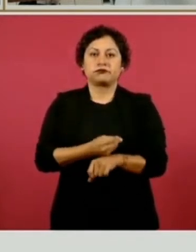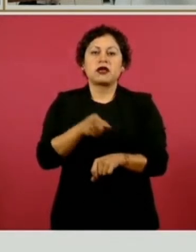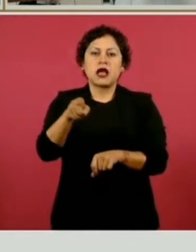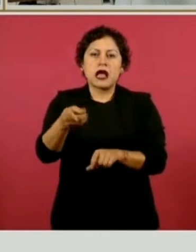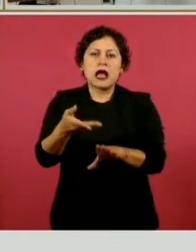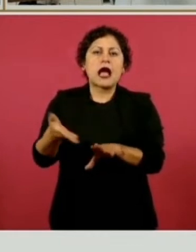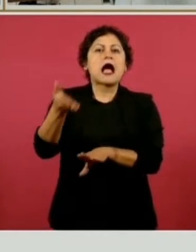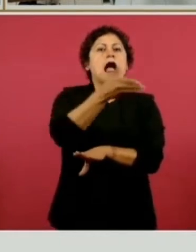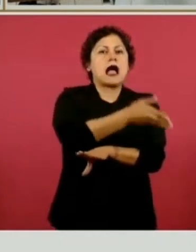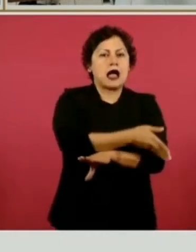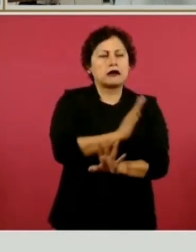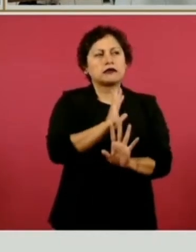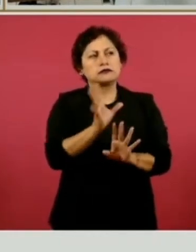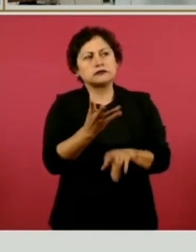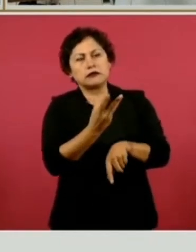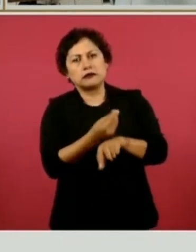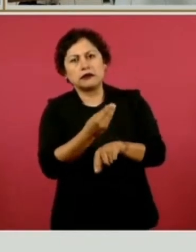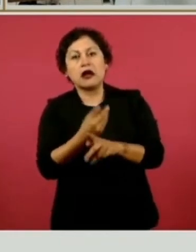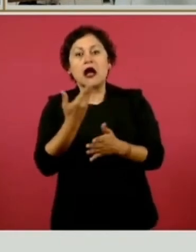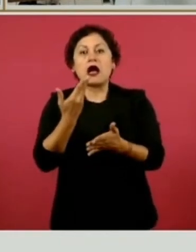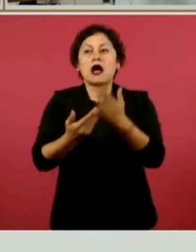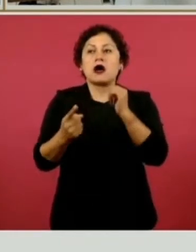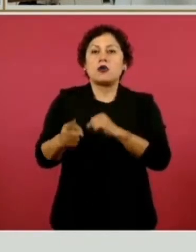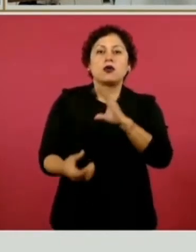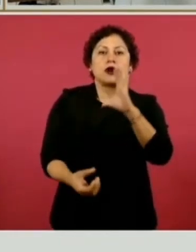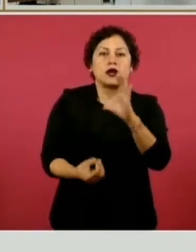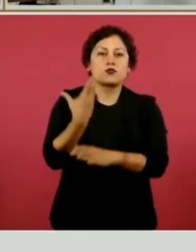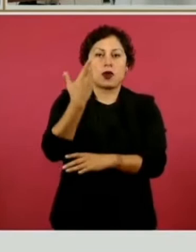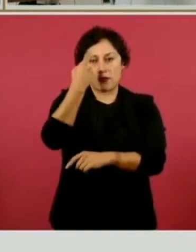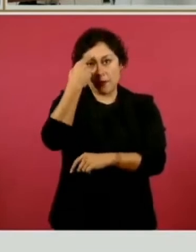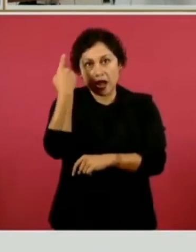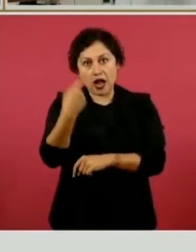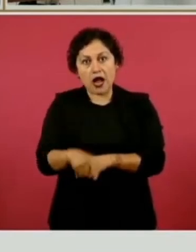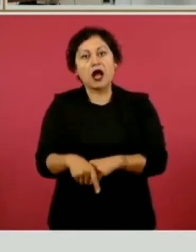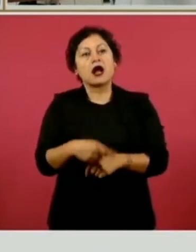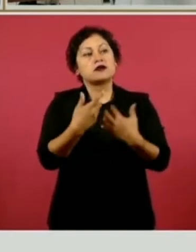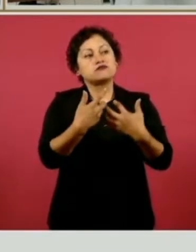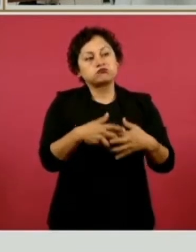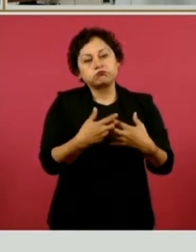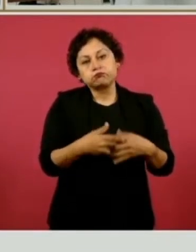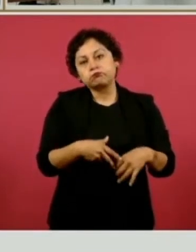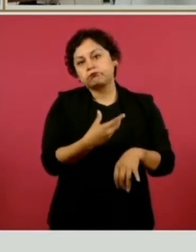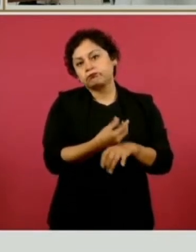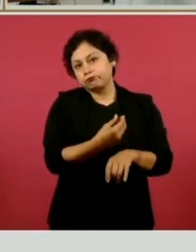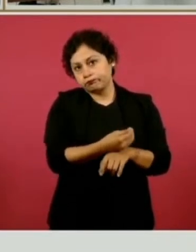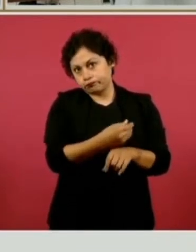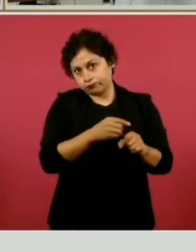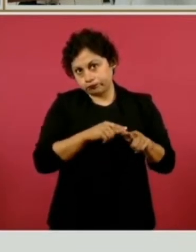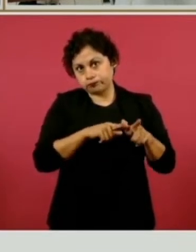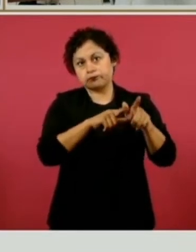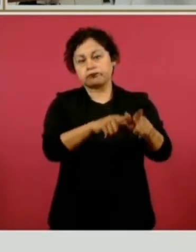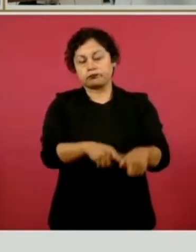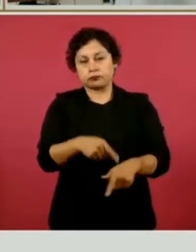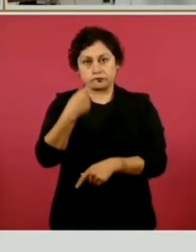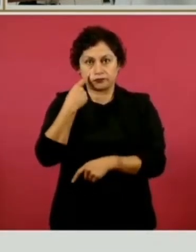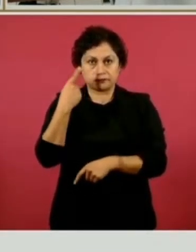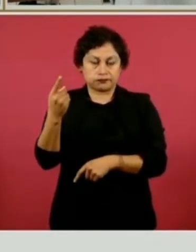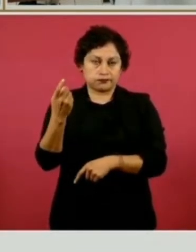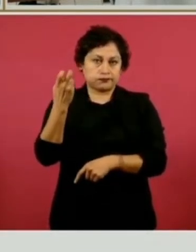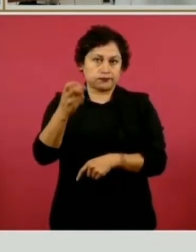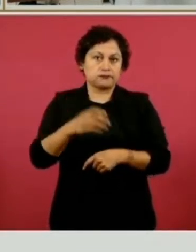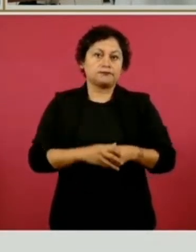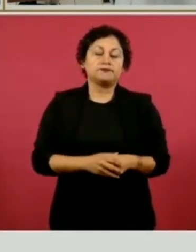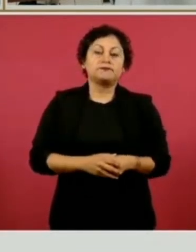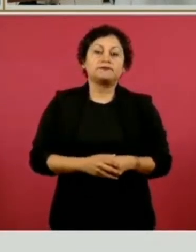haciendo es comprar el equipo, las bombas de agua, además de otras acciones como la imagen institucional. En los